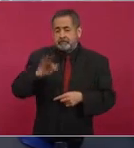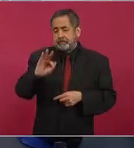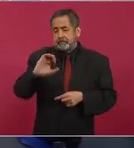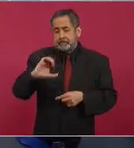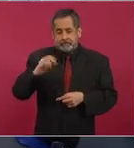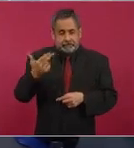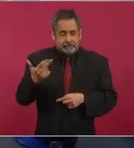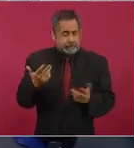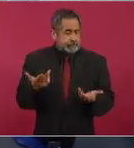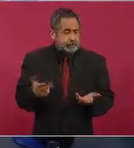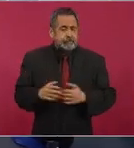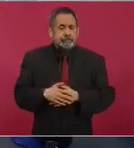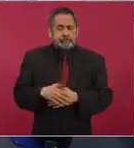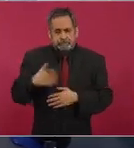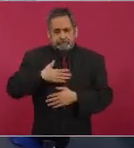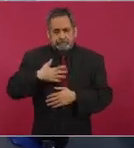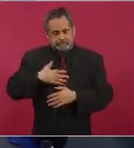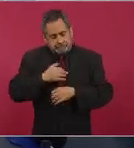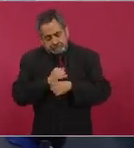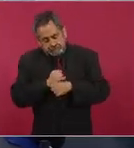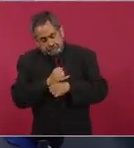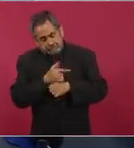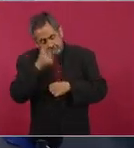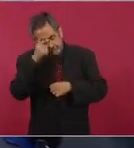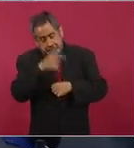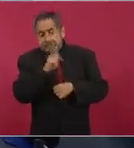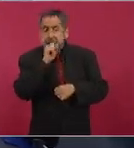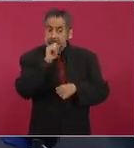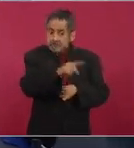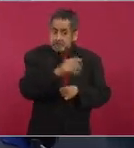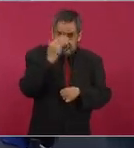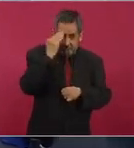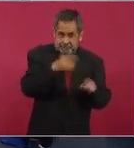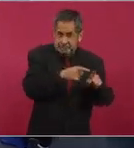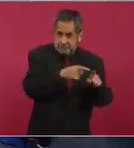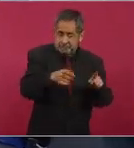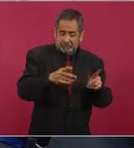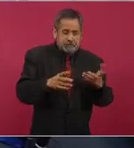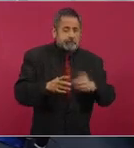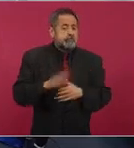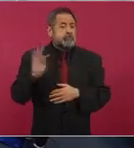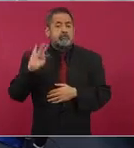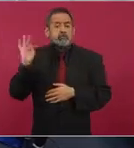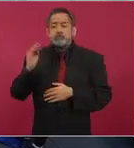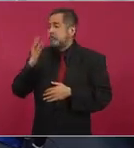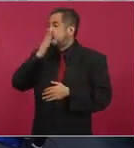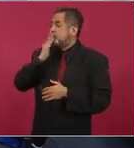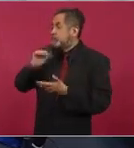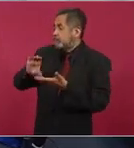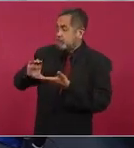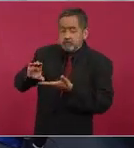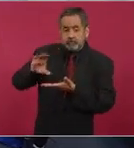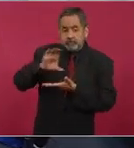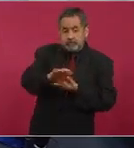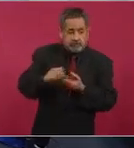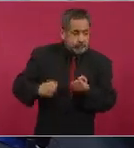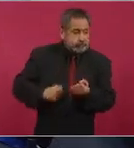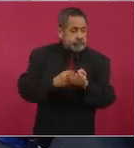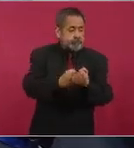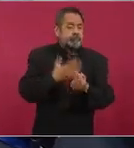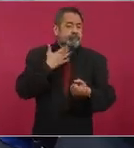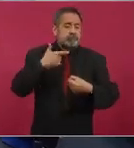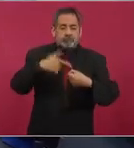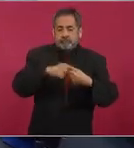en lo que estuvimos viendo también en ese sexenio, que si no se hubiera dado este subsidio a las